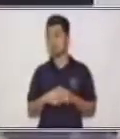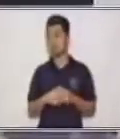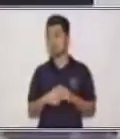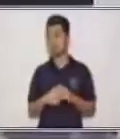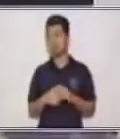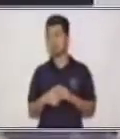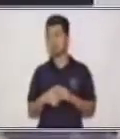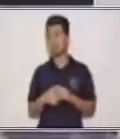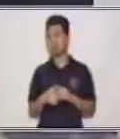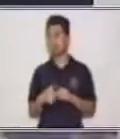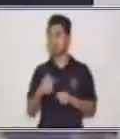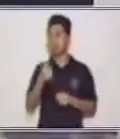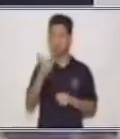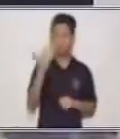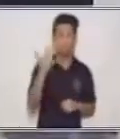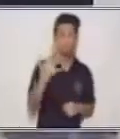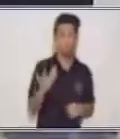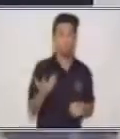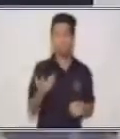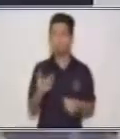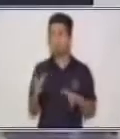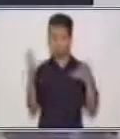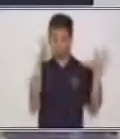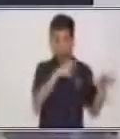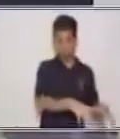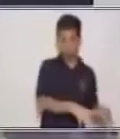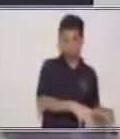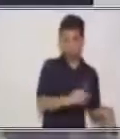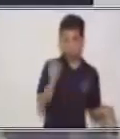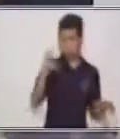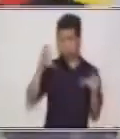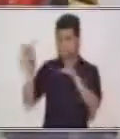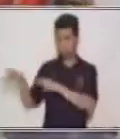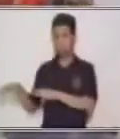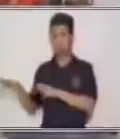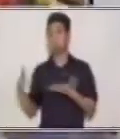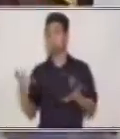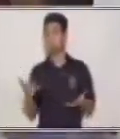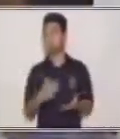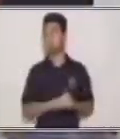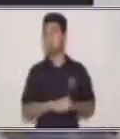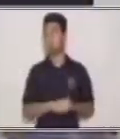¿Qué dicen? ¿Los meto todos aquí o aquí?